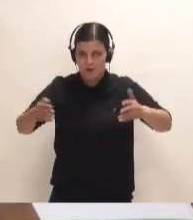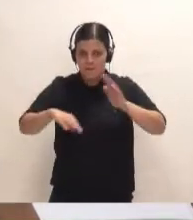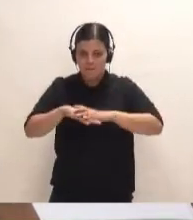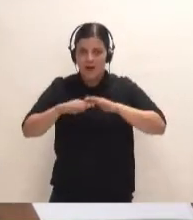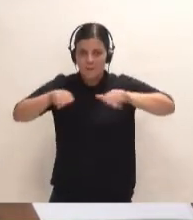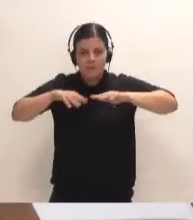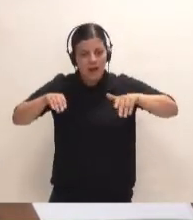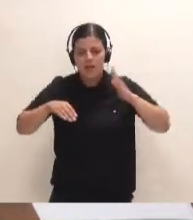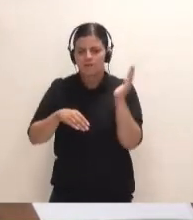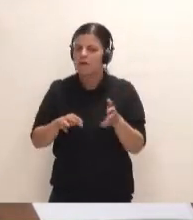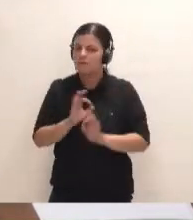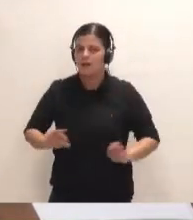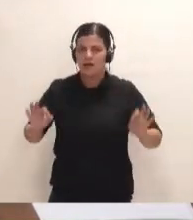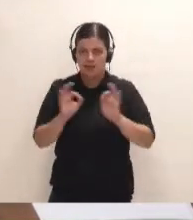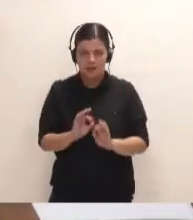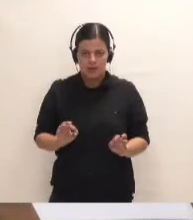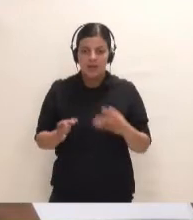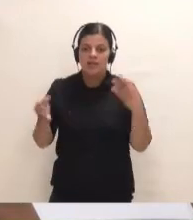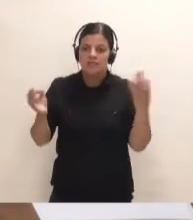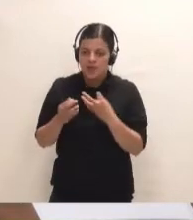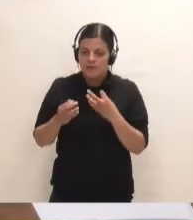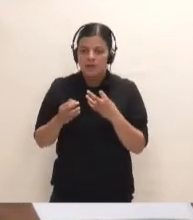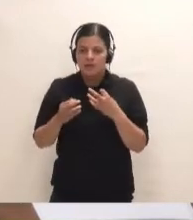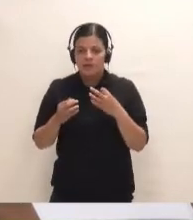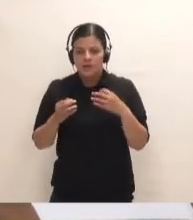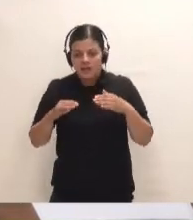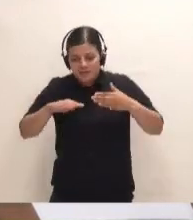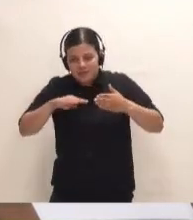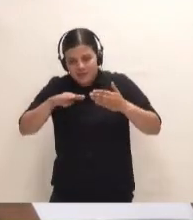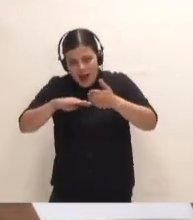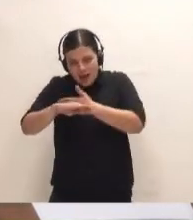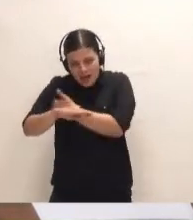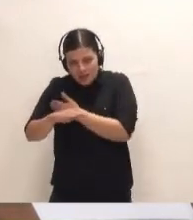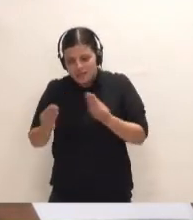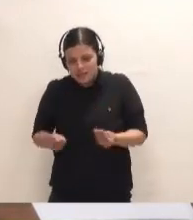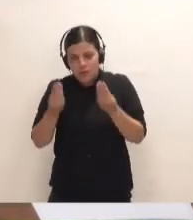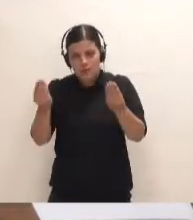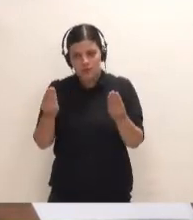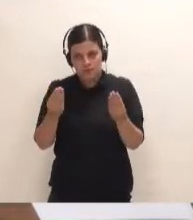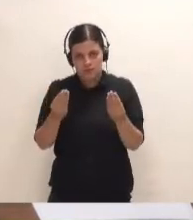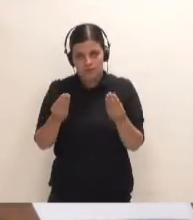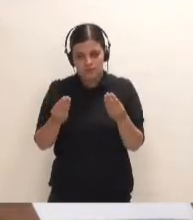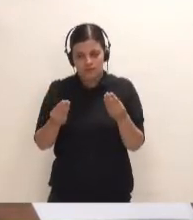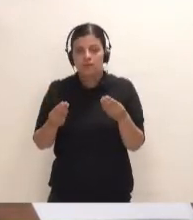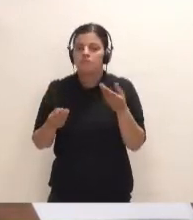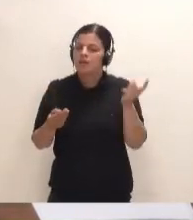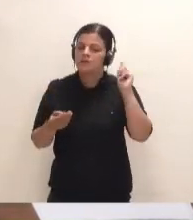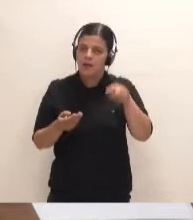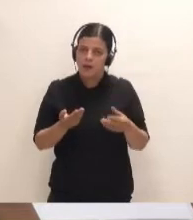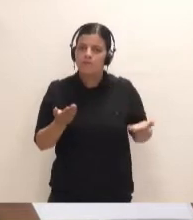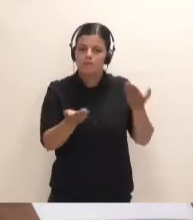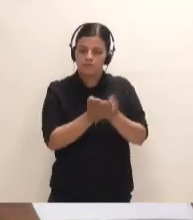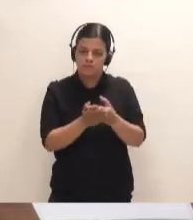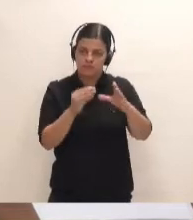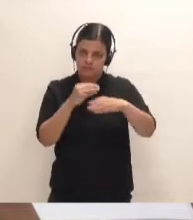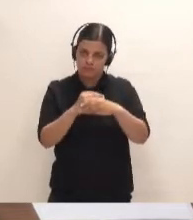convenirse una recuperación de las calas que estaban en el litoral. Y eso se introdujo también como propuesta en aquel